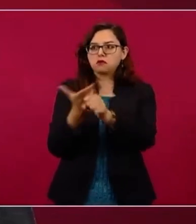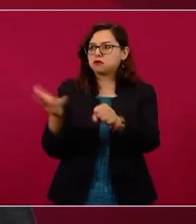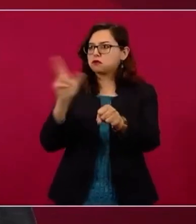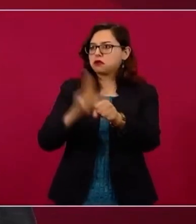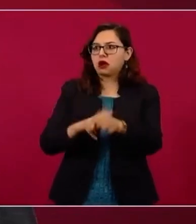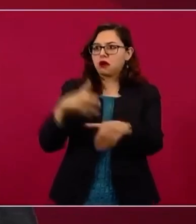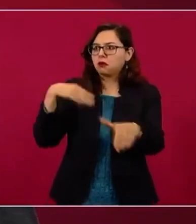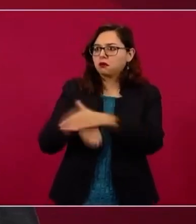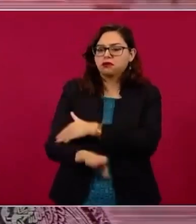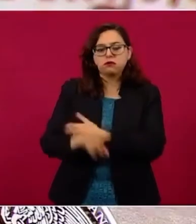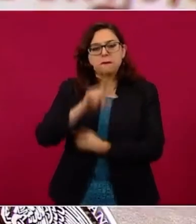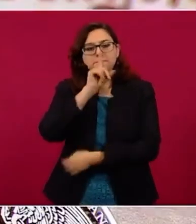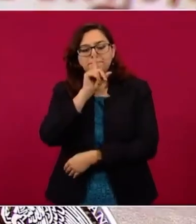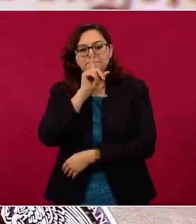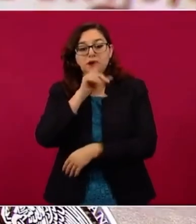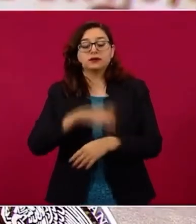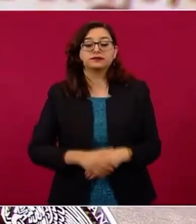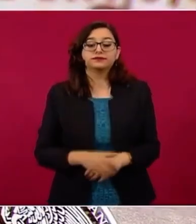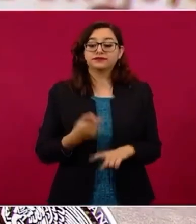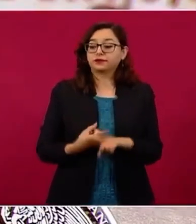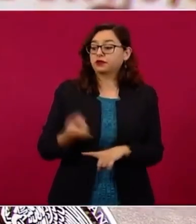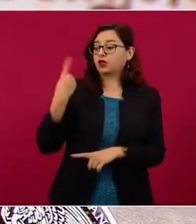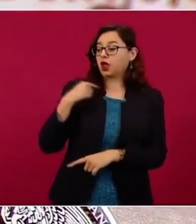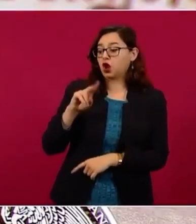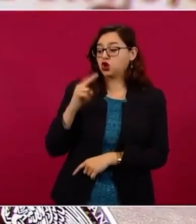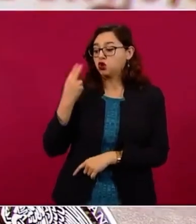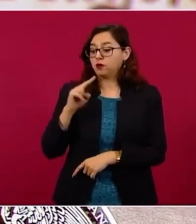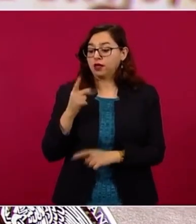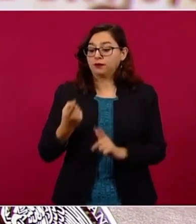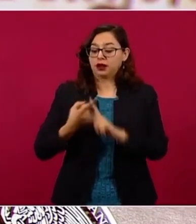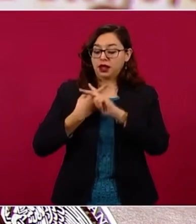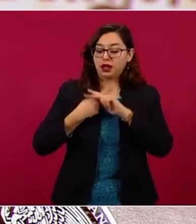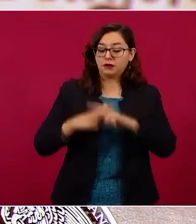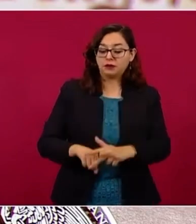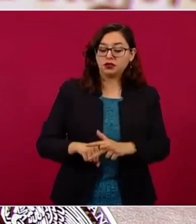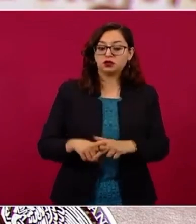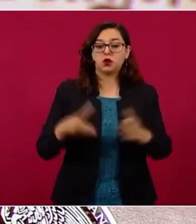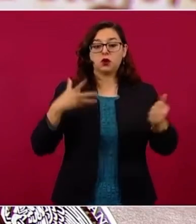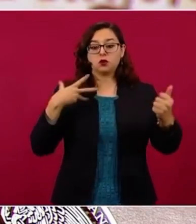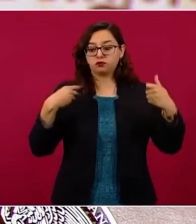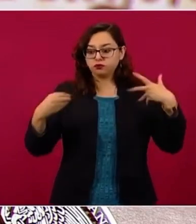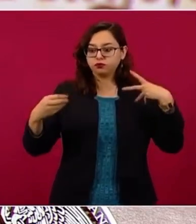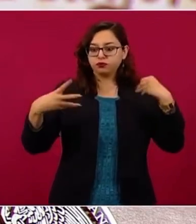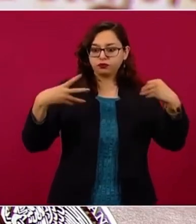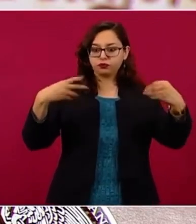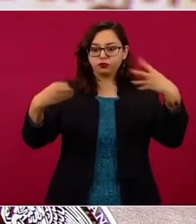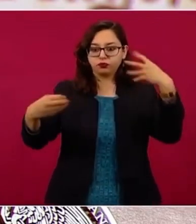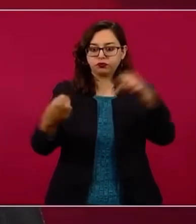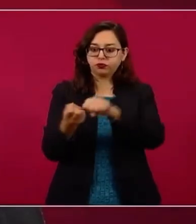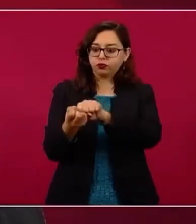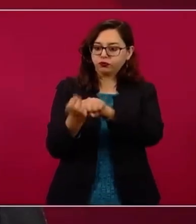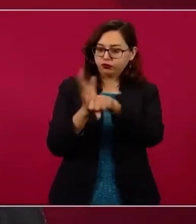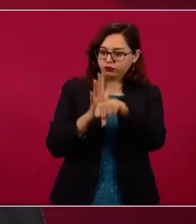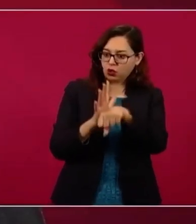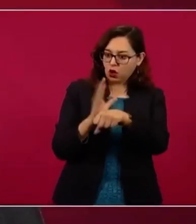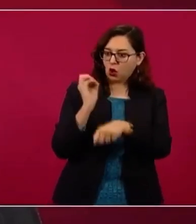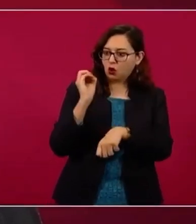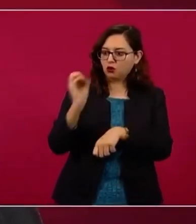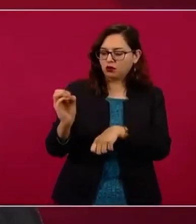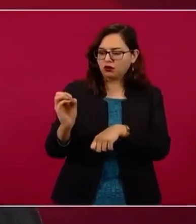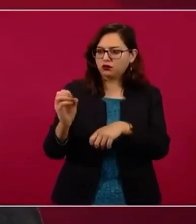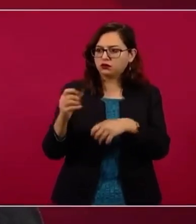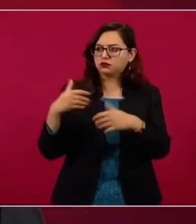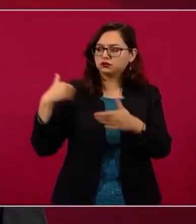dicho desde noviembre, cuando se dio a conocer esta variante en Sudáfrica, se ha ido mostrando que